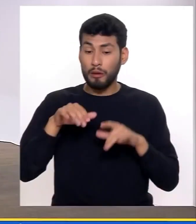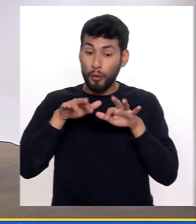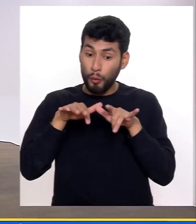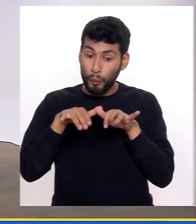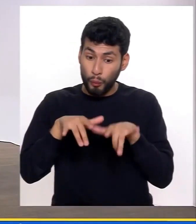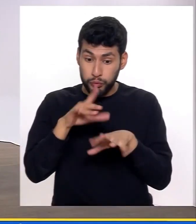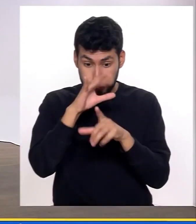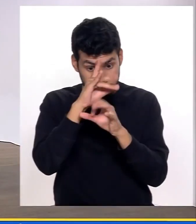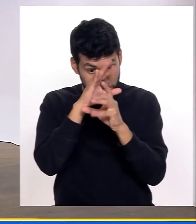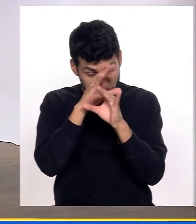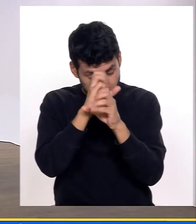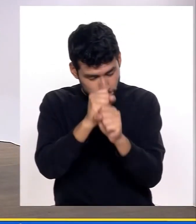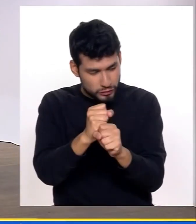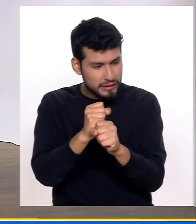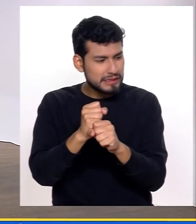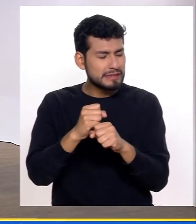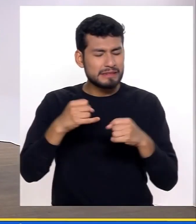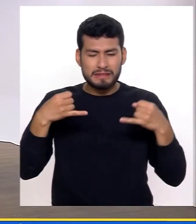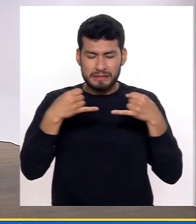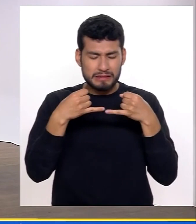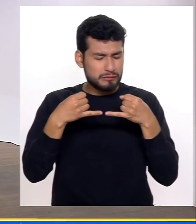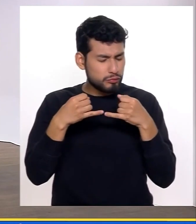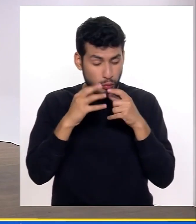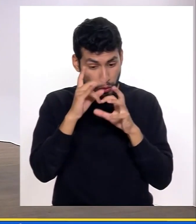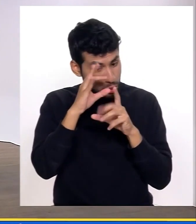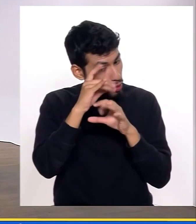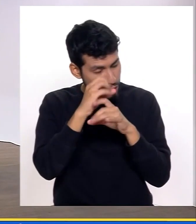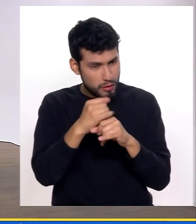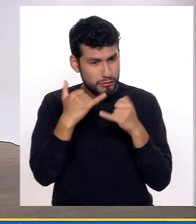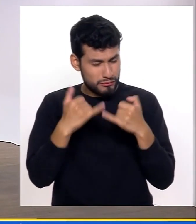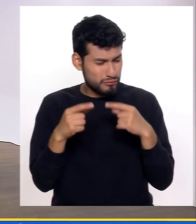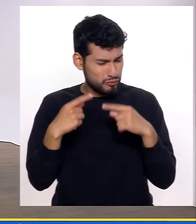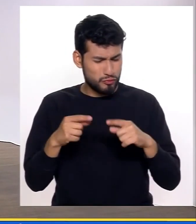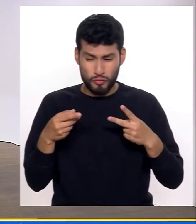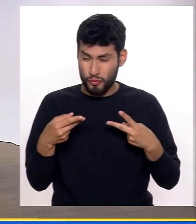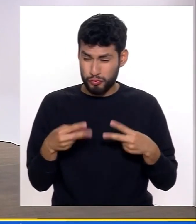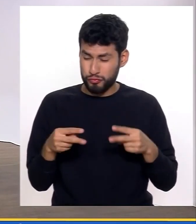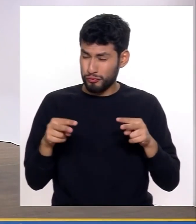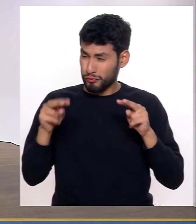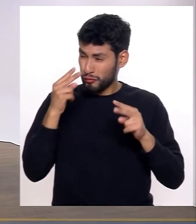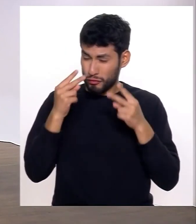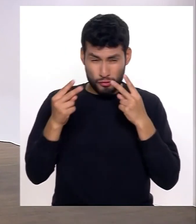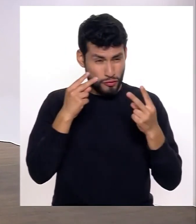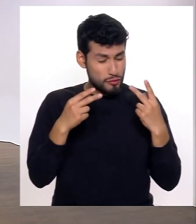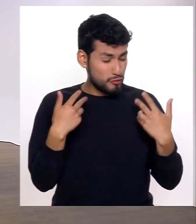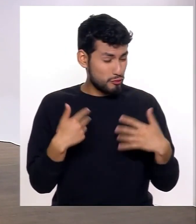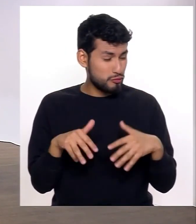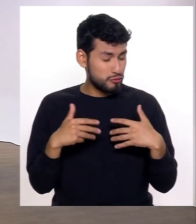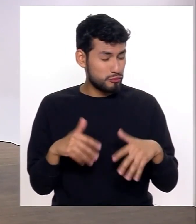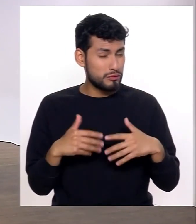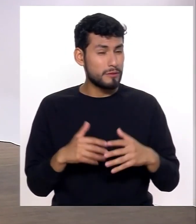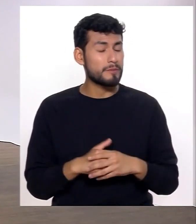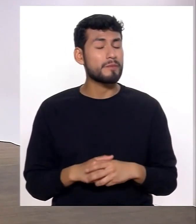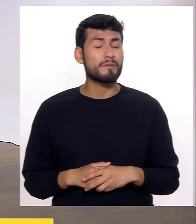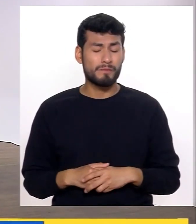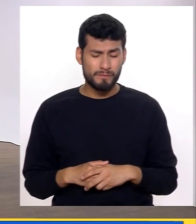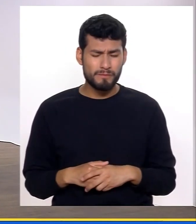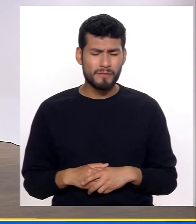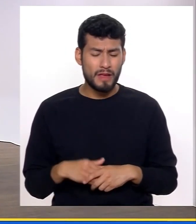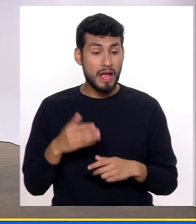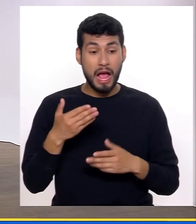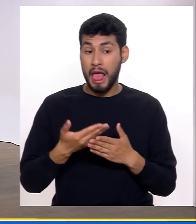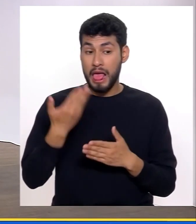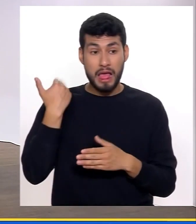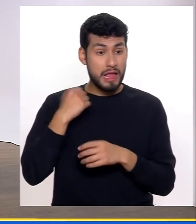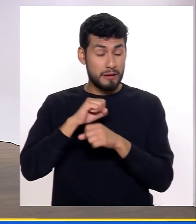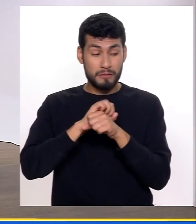Que es otra situación realmente que está saliendo muy fuerte, muy fuerte, y que realmente antes